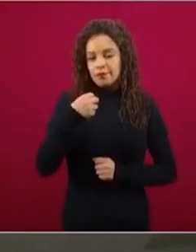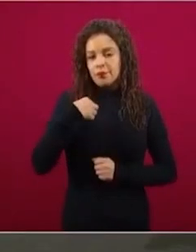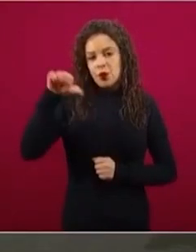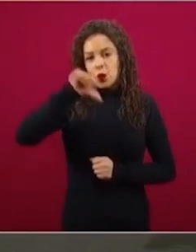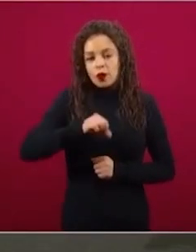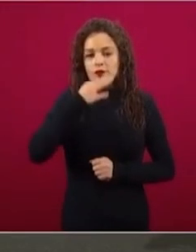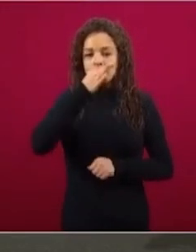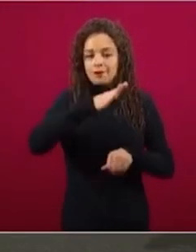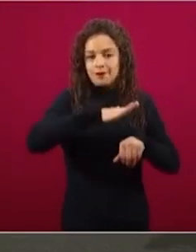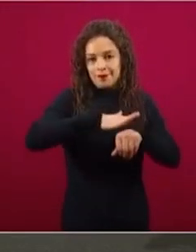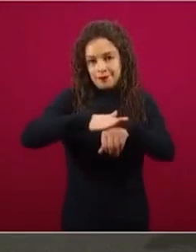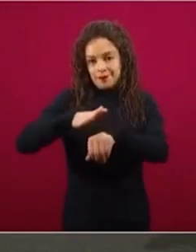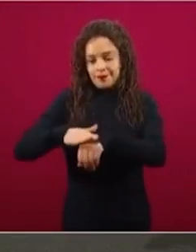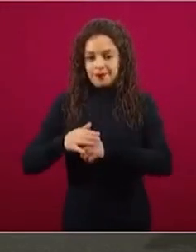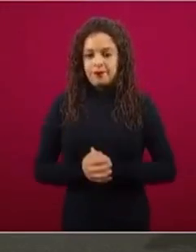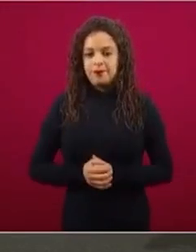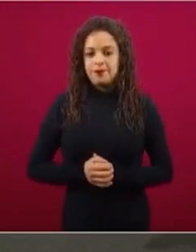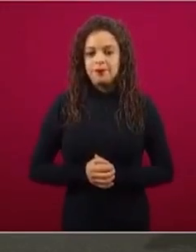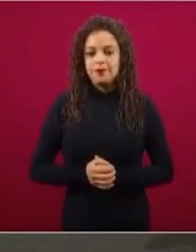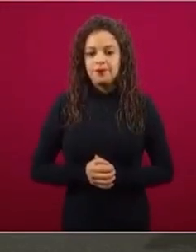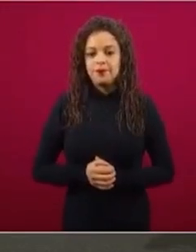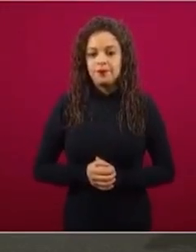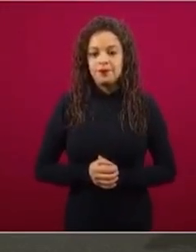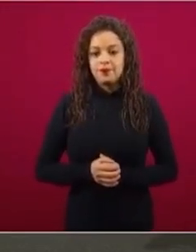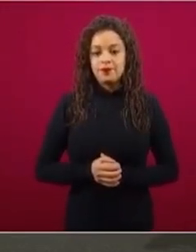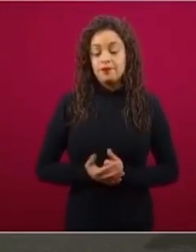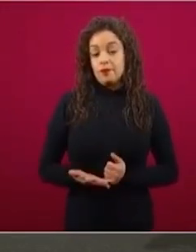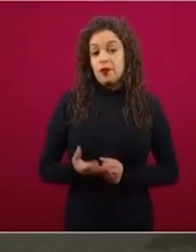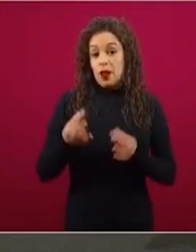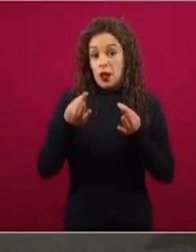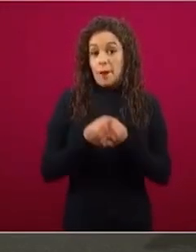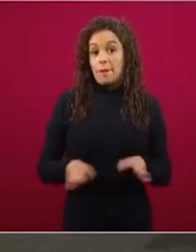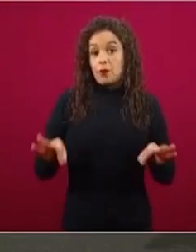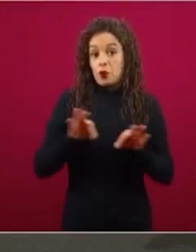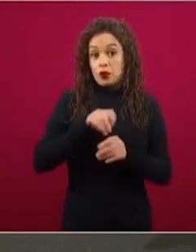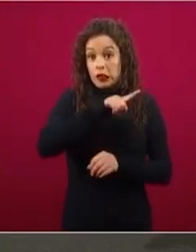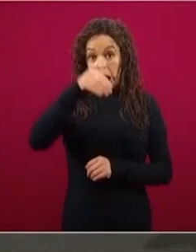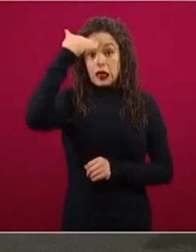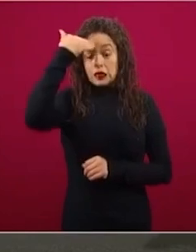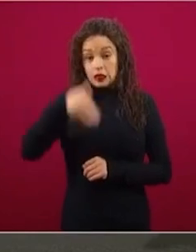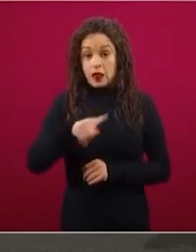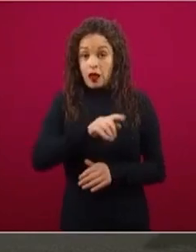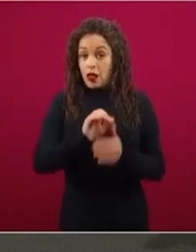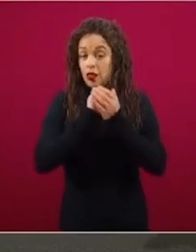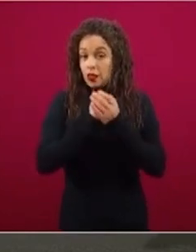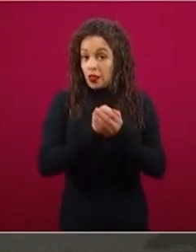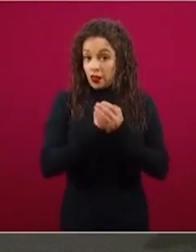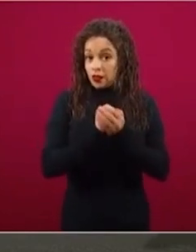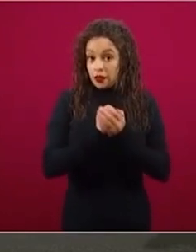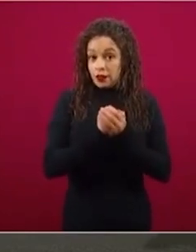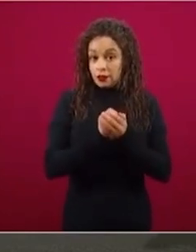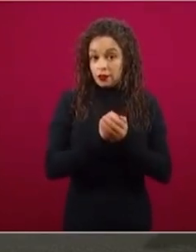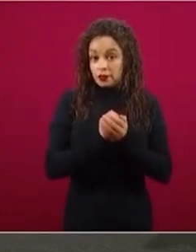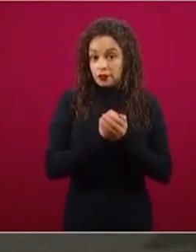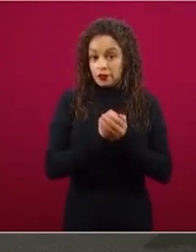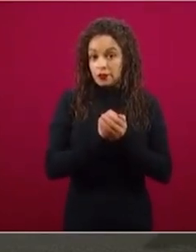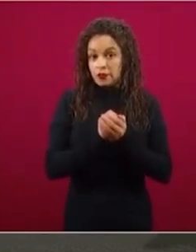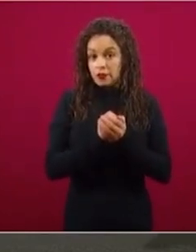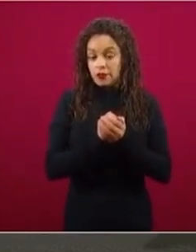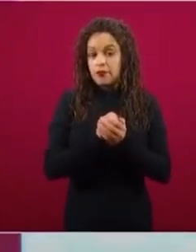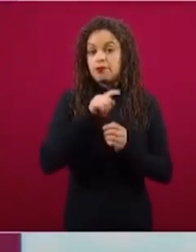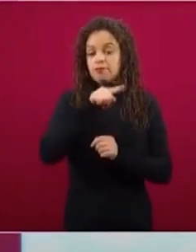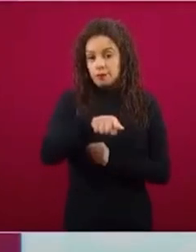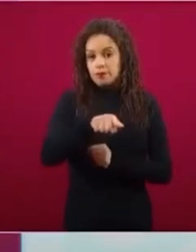Es importante también que sepan que Tandas, debido a esta contingencia, también se está colocando por vía